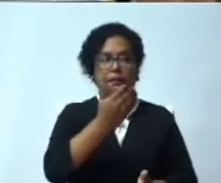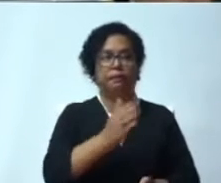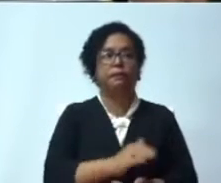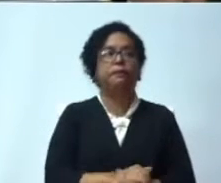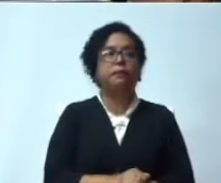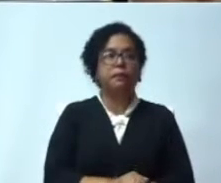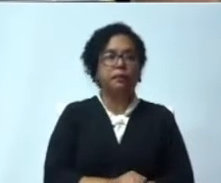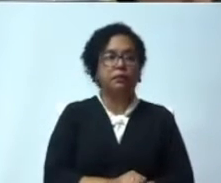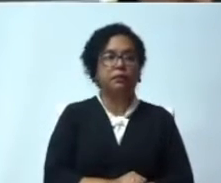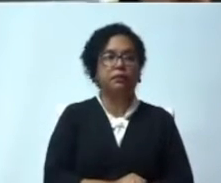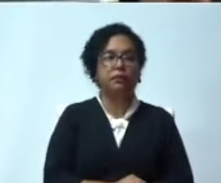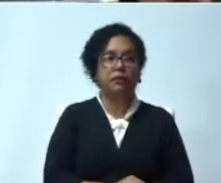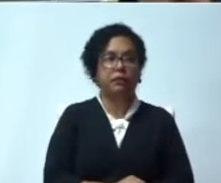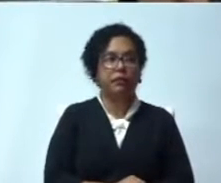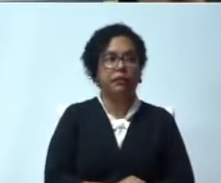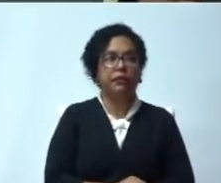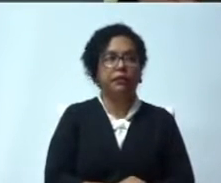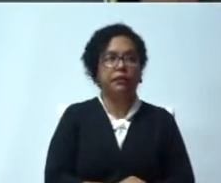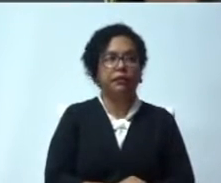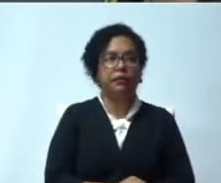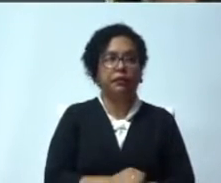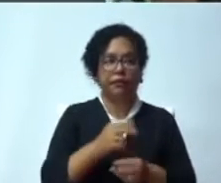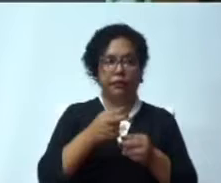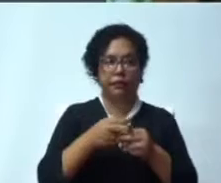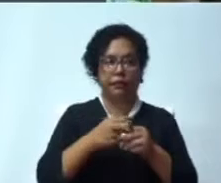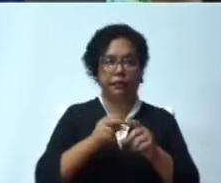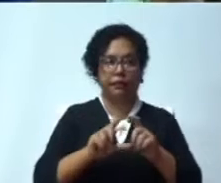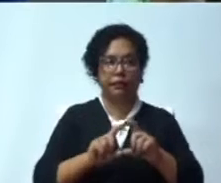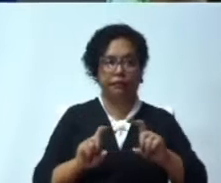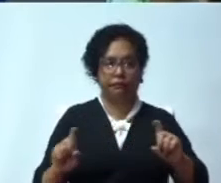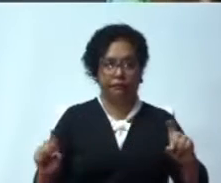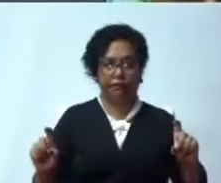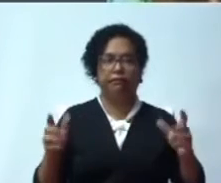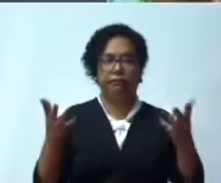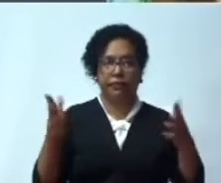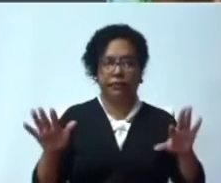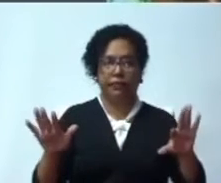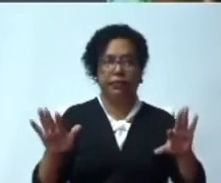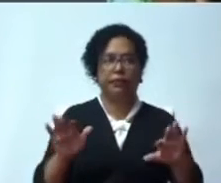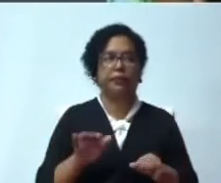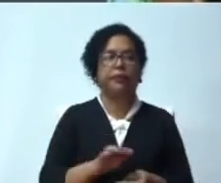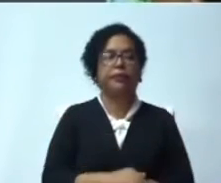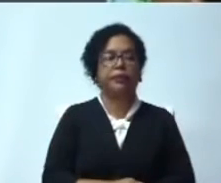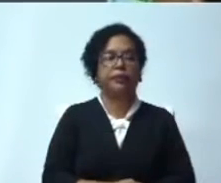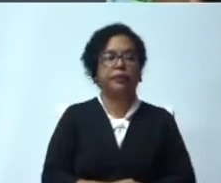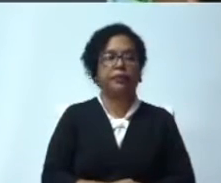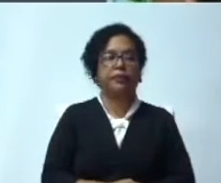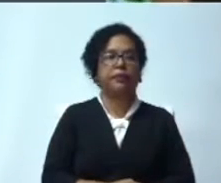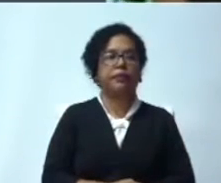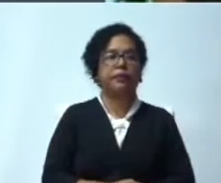nos toca a nosotros, en este capítulo de hoy,